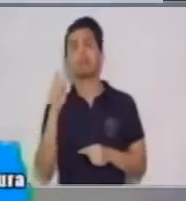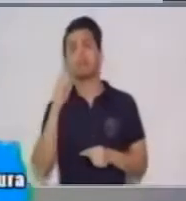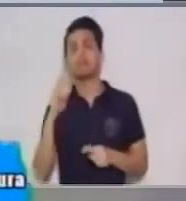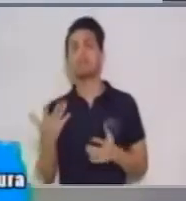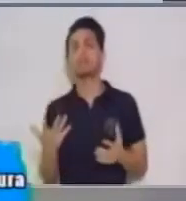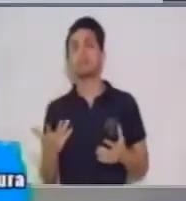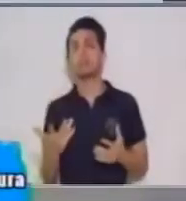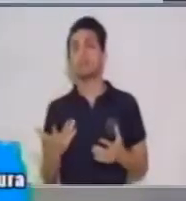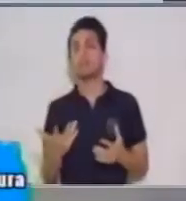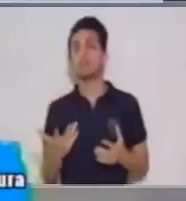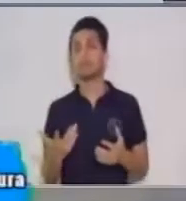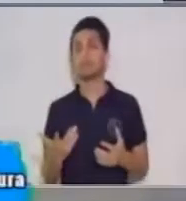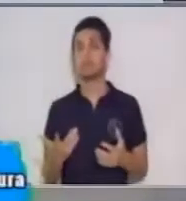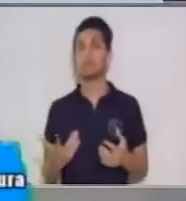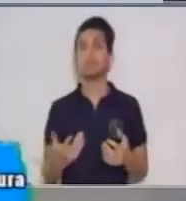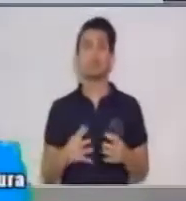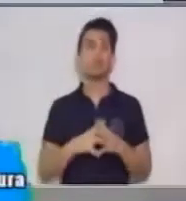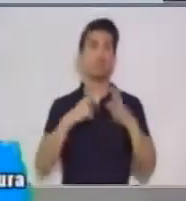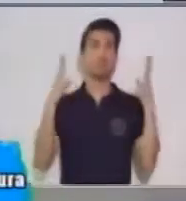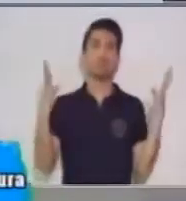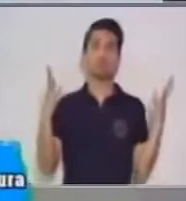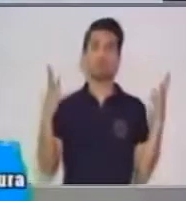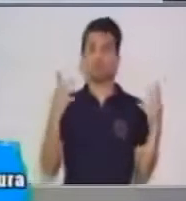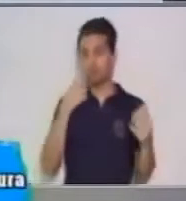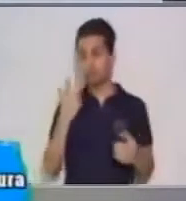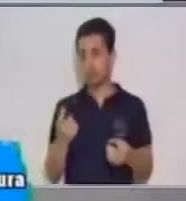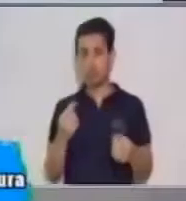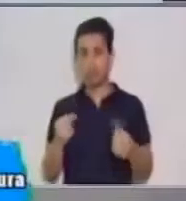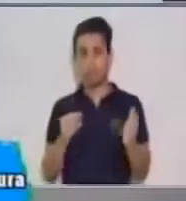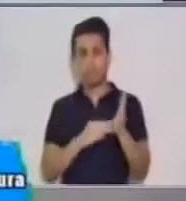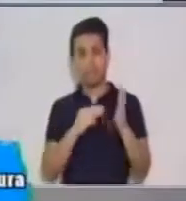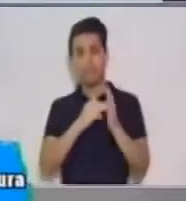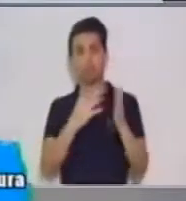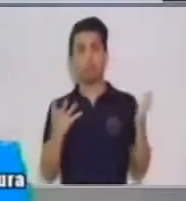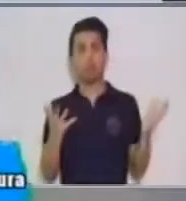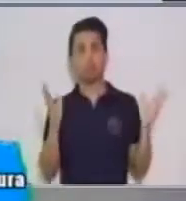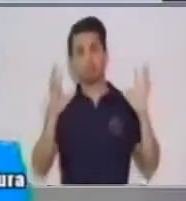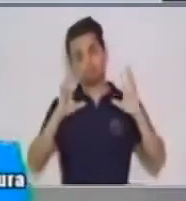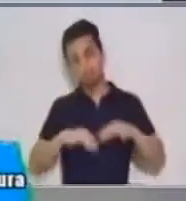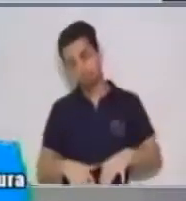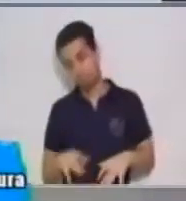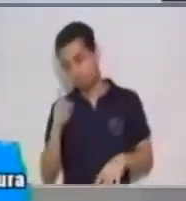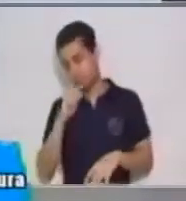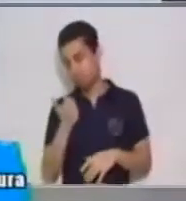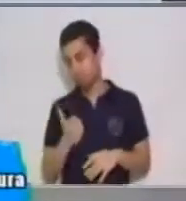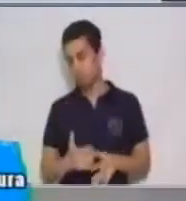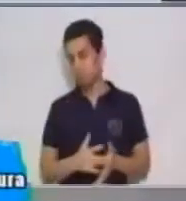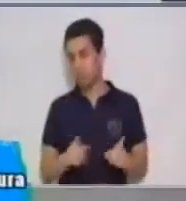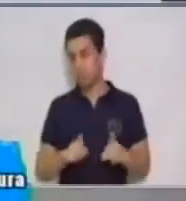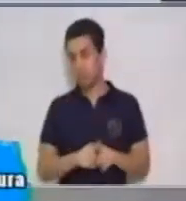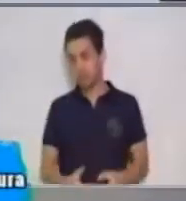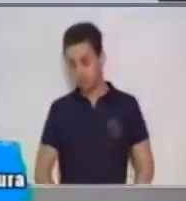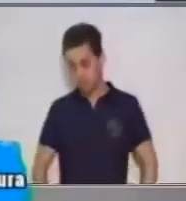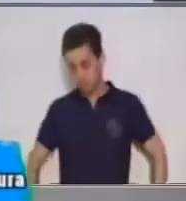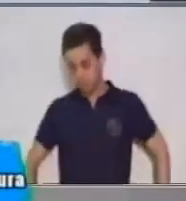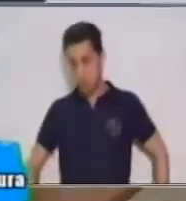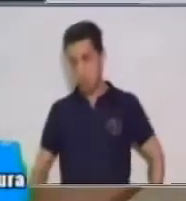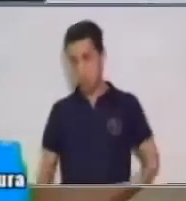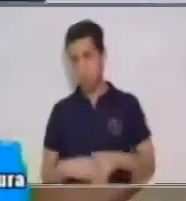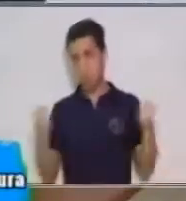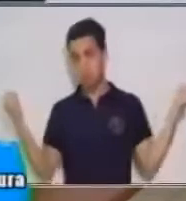ya marqueses contando sus millones se dieron en la calle sin calzones. Bueno,